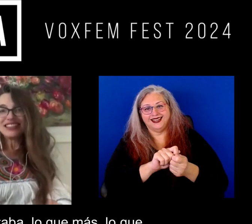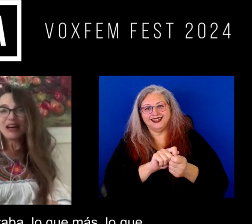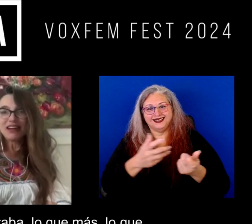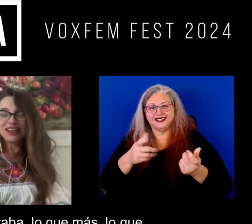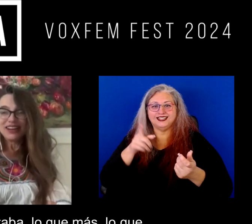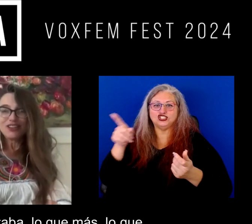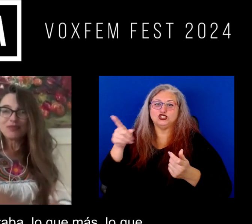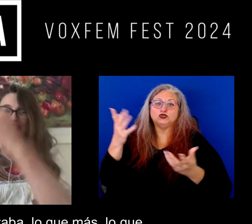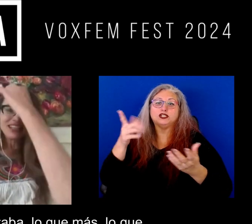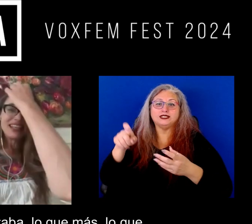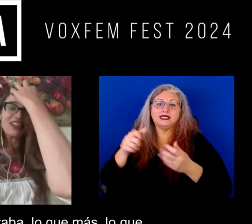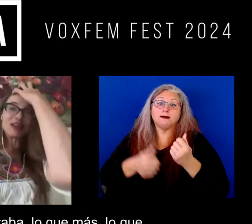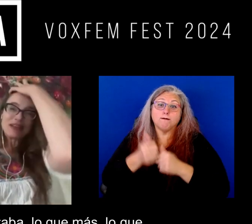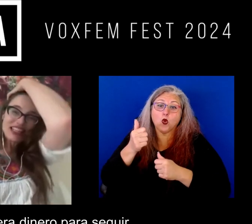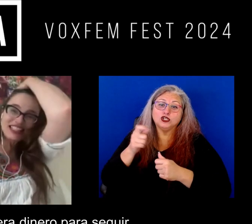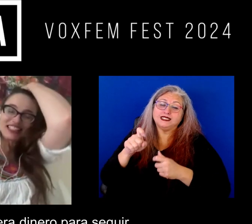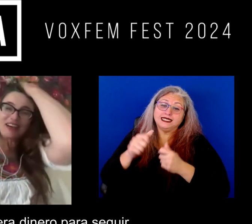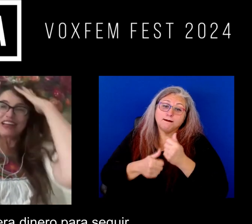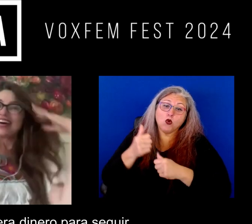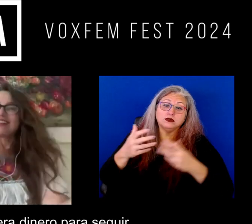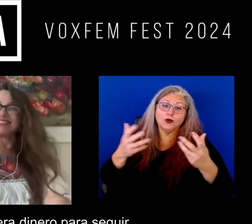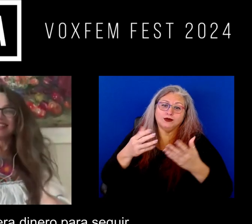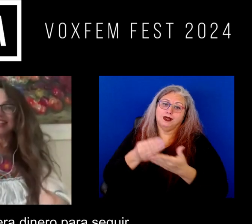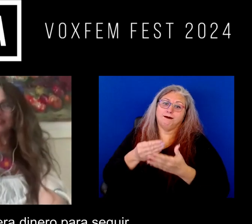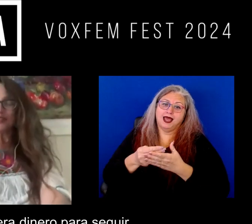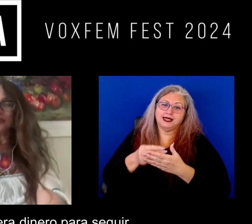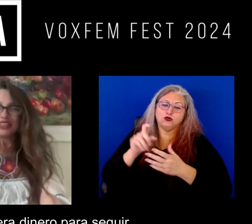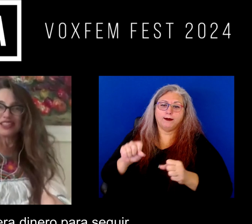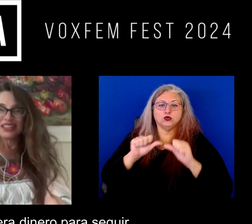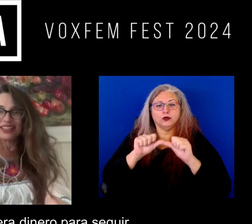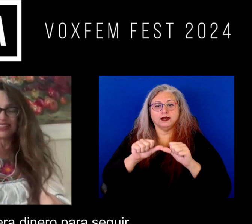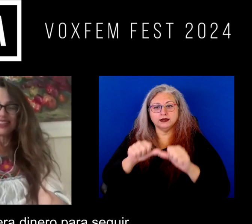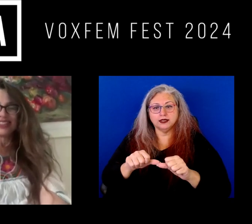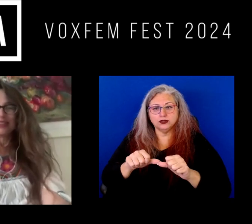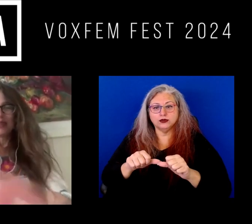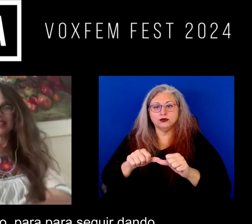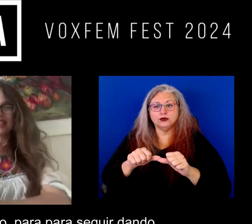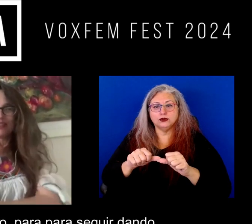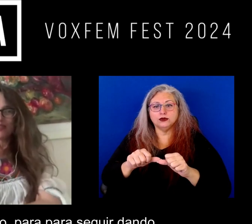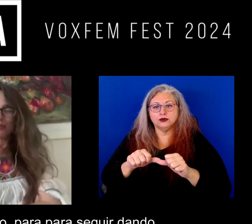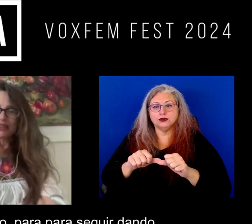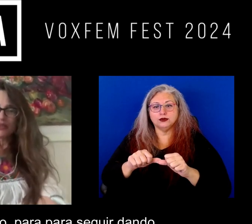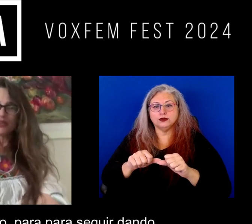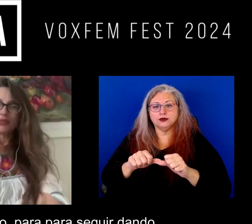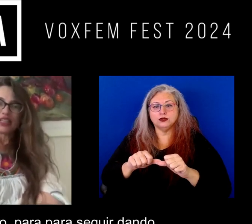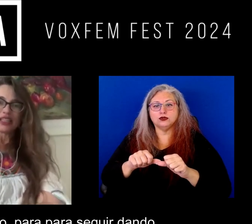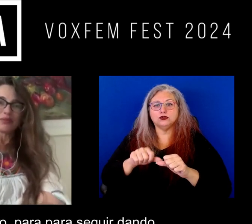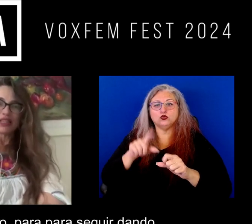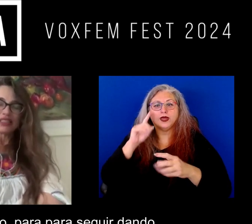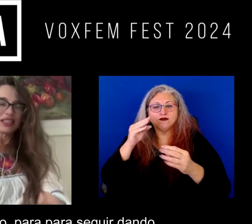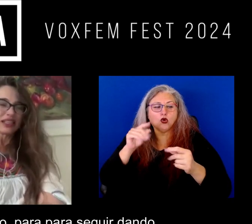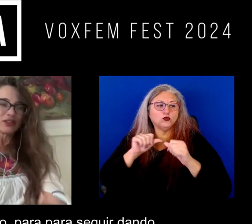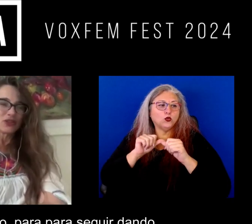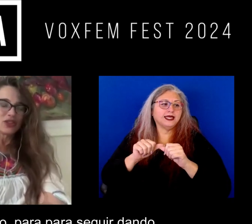necesitaba lo que más lo que más necesitaba era dinero ¿no? para seguir para seguir informando para